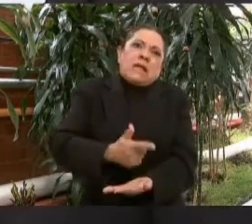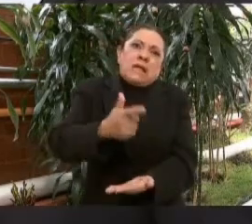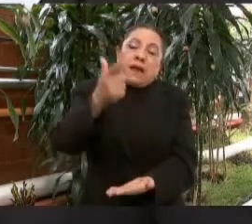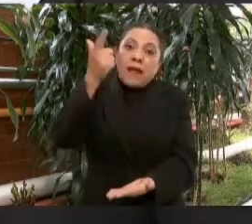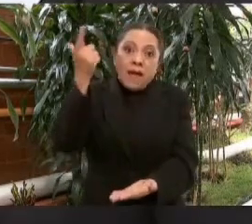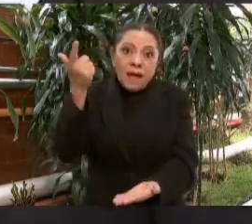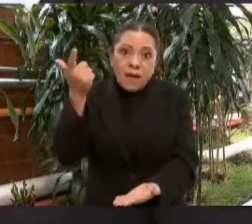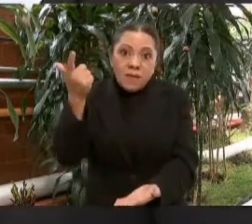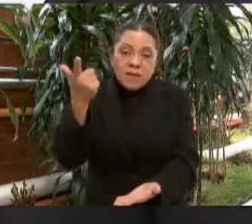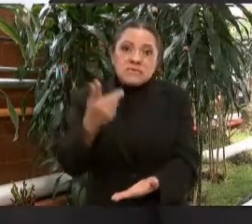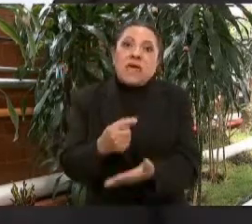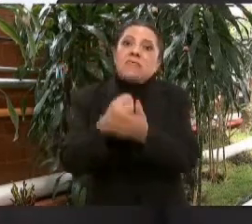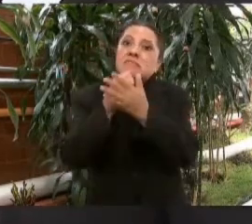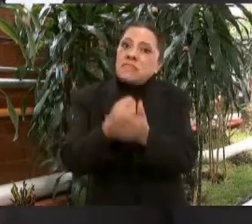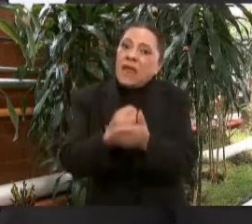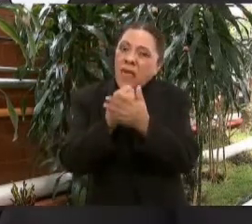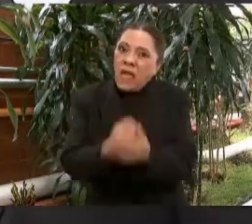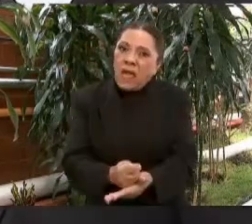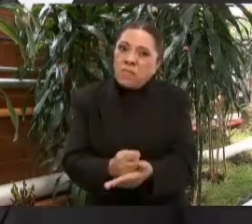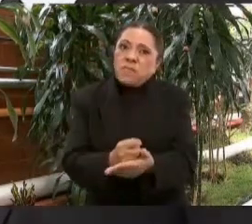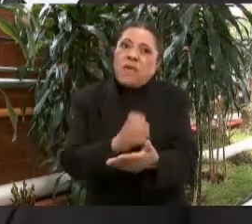la terapia intensiva.